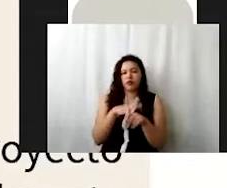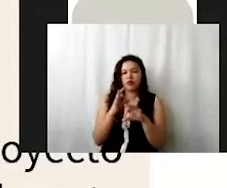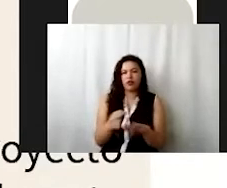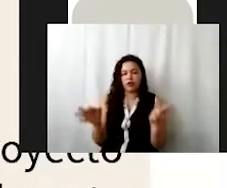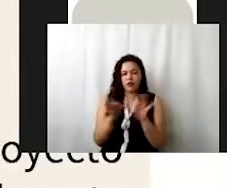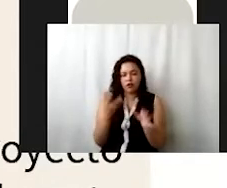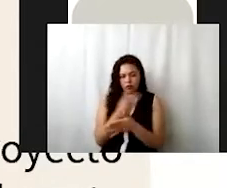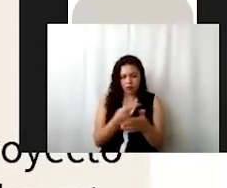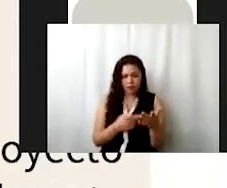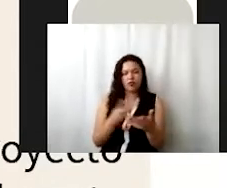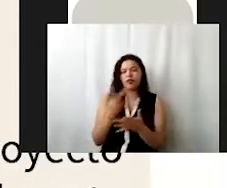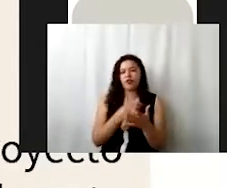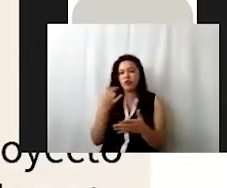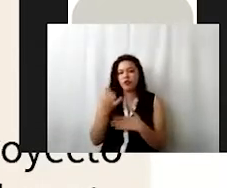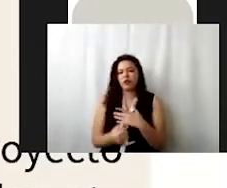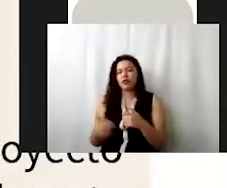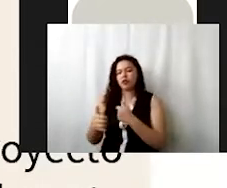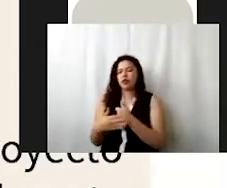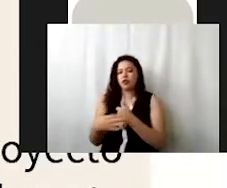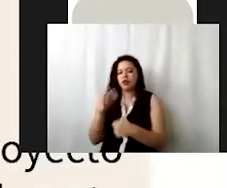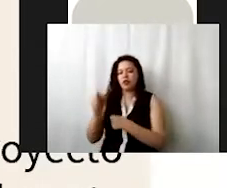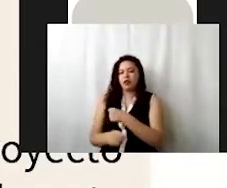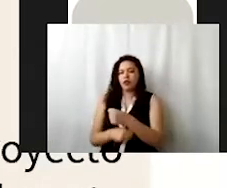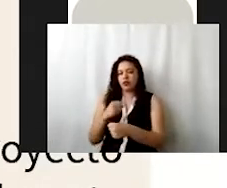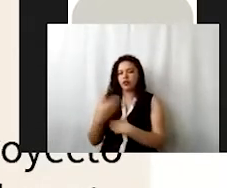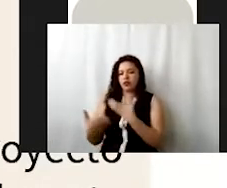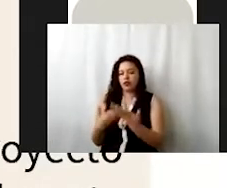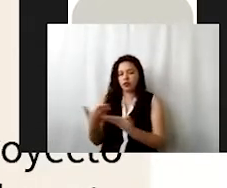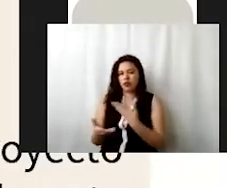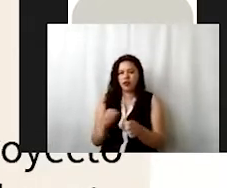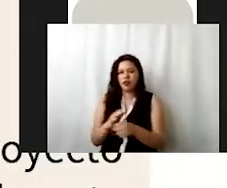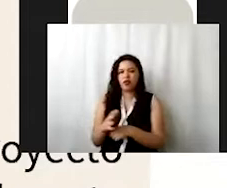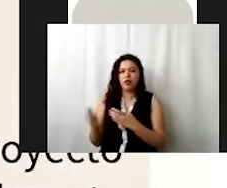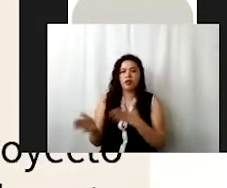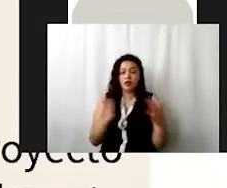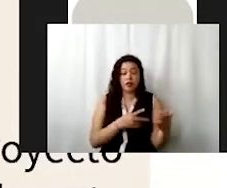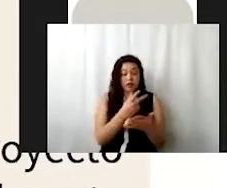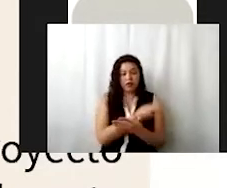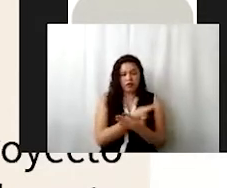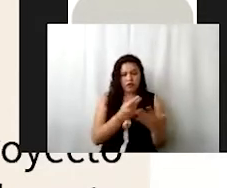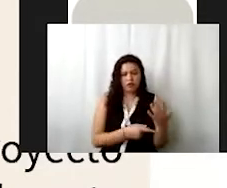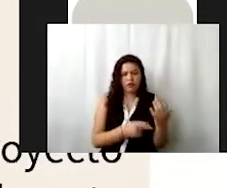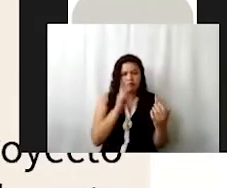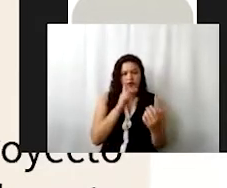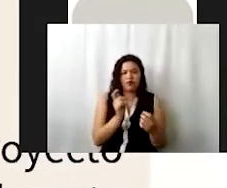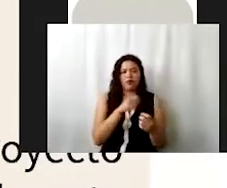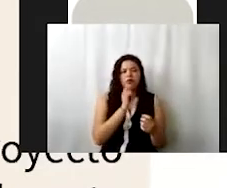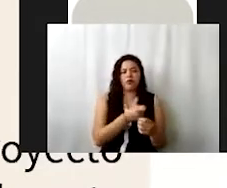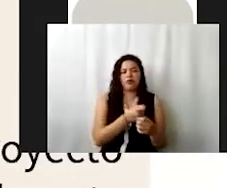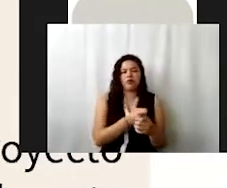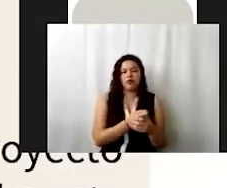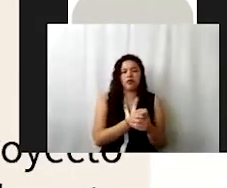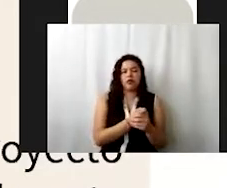el proyecto y la proyección anual de servicios. En el apartado del programa, vamos a ver qué se caracteriza por,